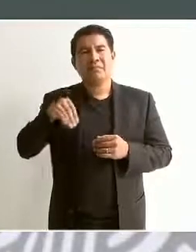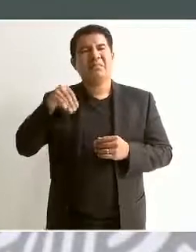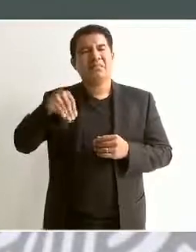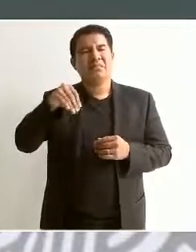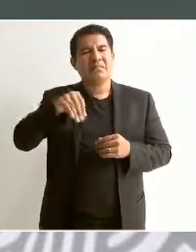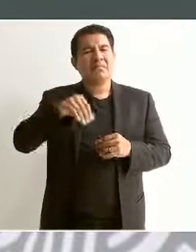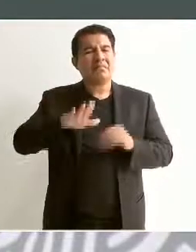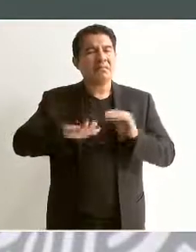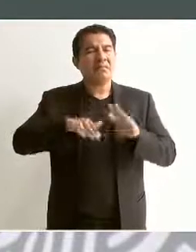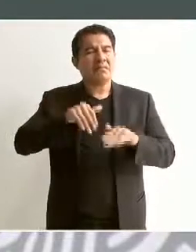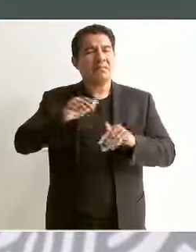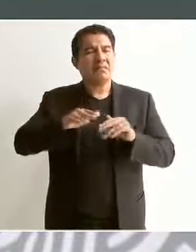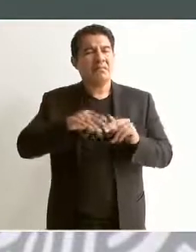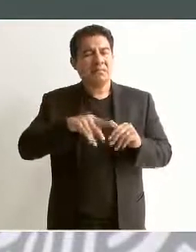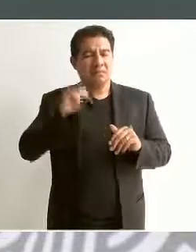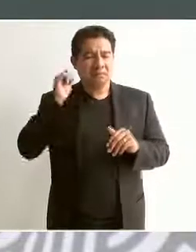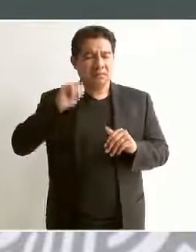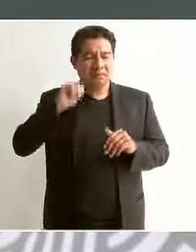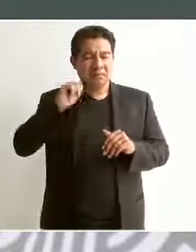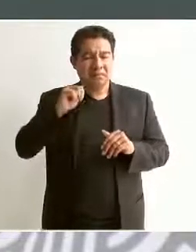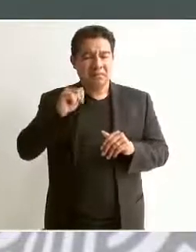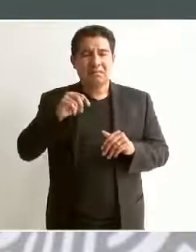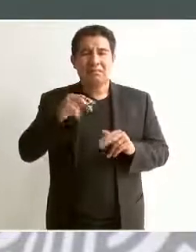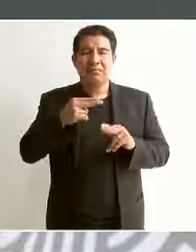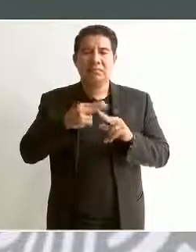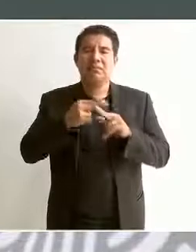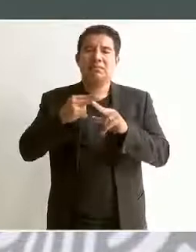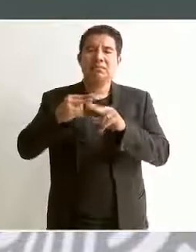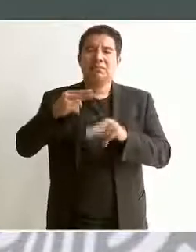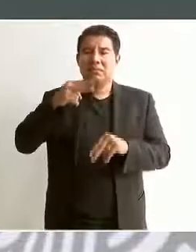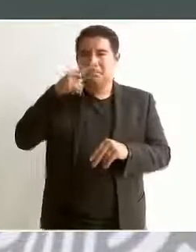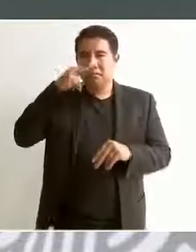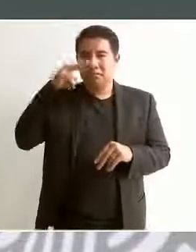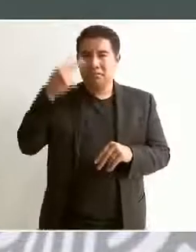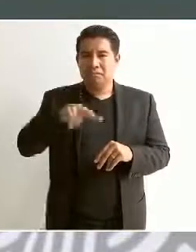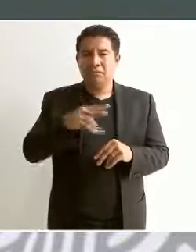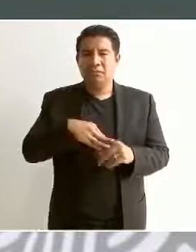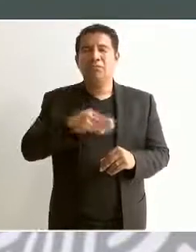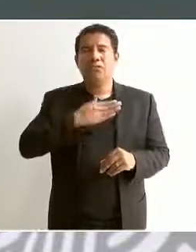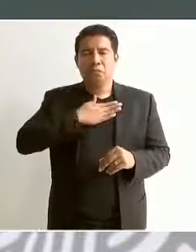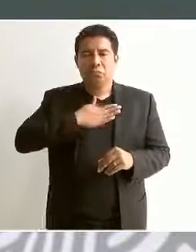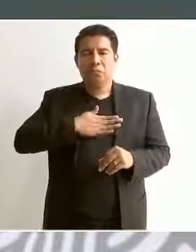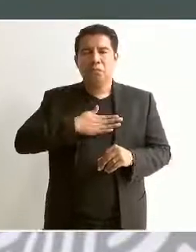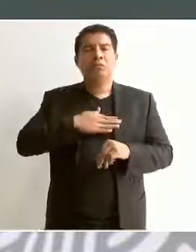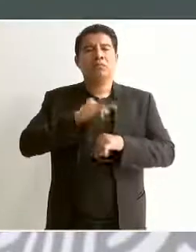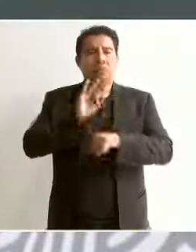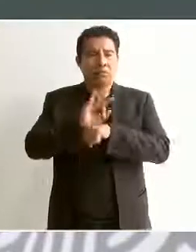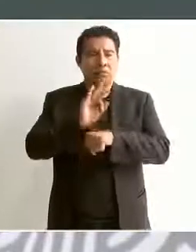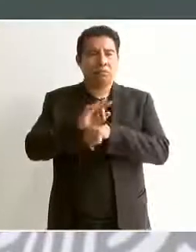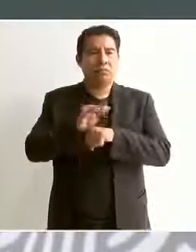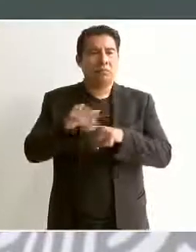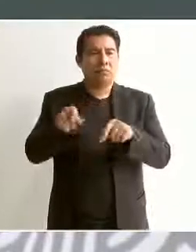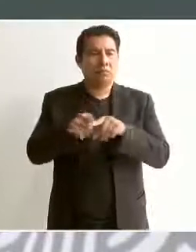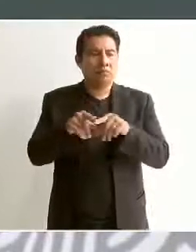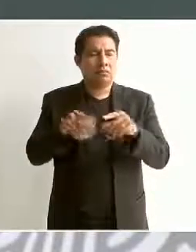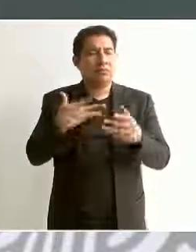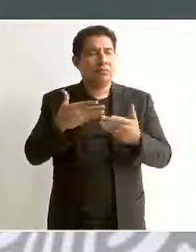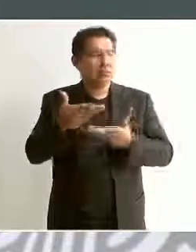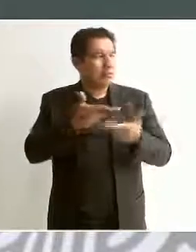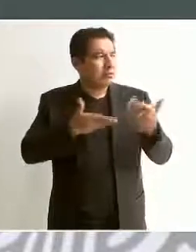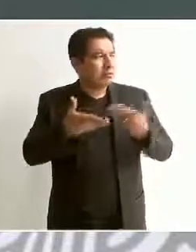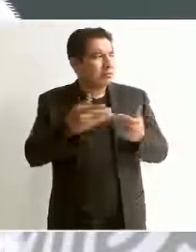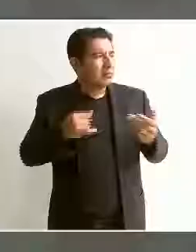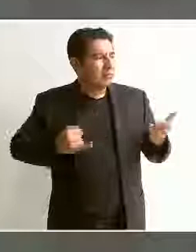dos veces desde Tabasco a la Ciudad de México luchando por la justicia y por la democracia y